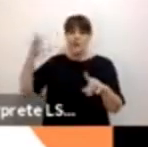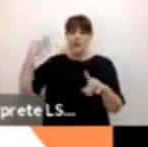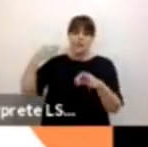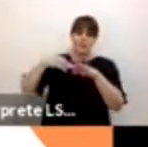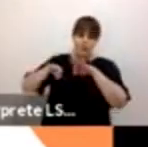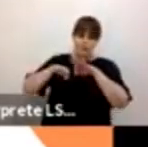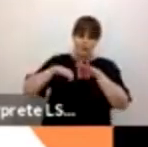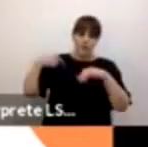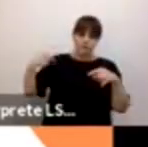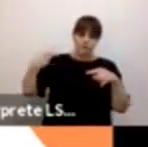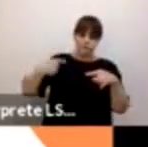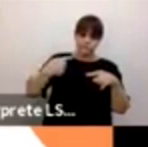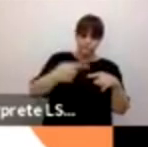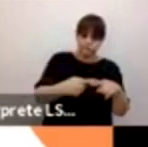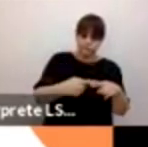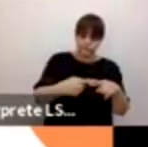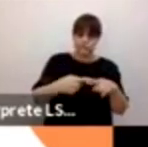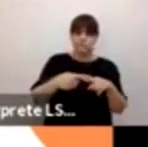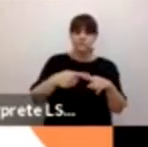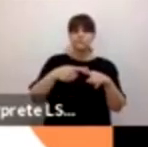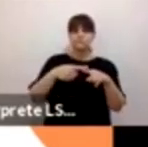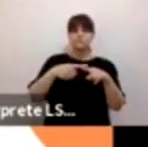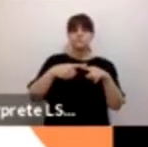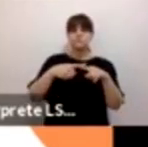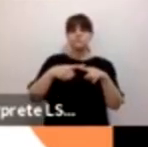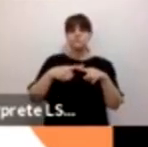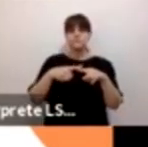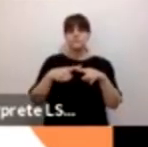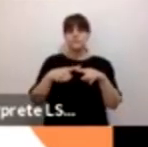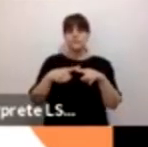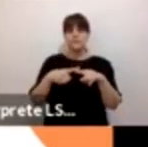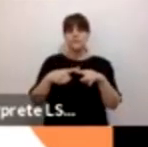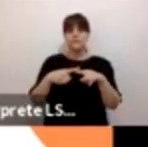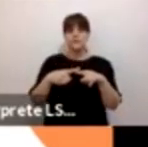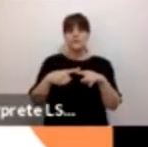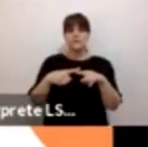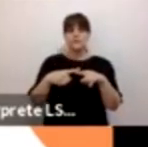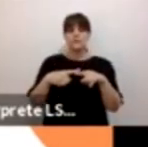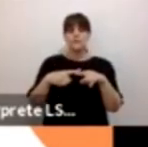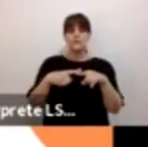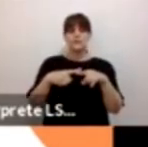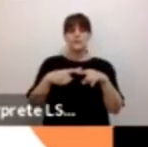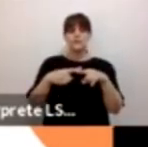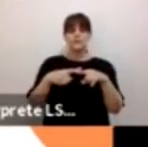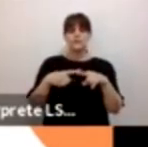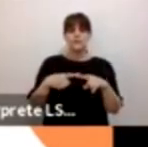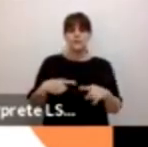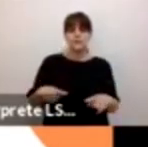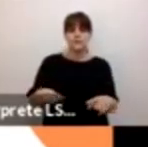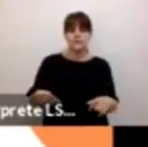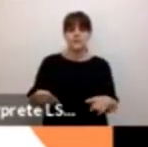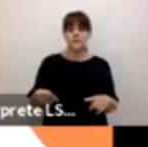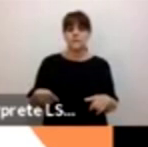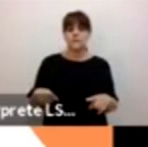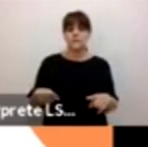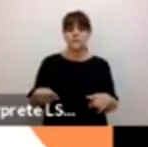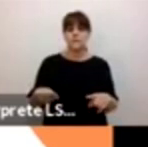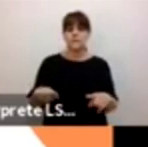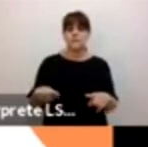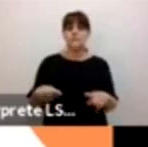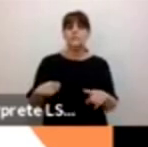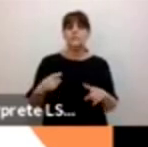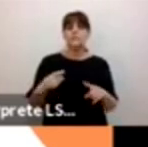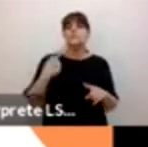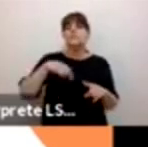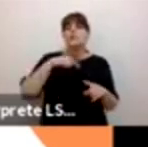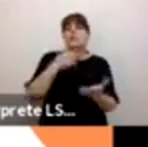poblaciones, hemos inclusive generado propuestas de política pública en la que se